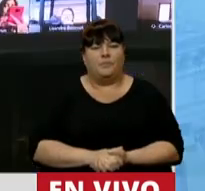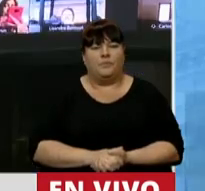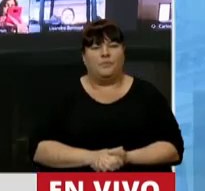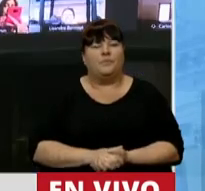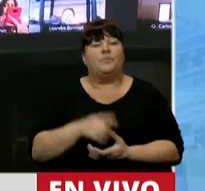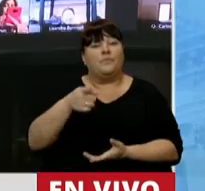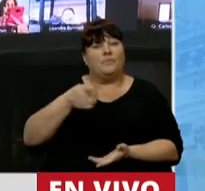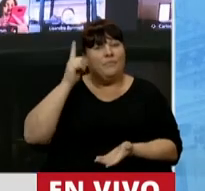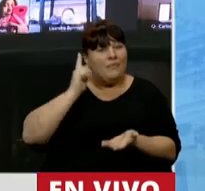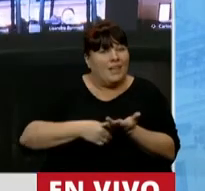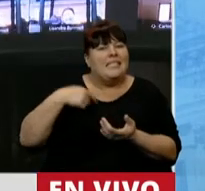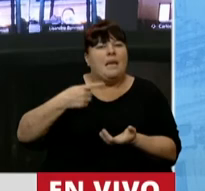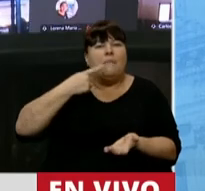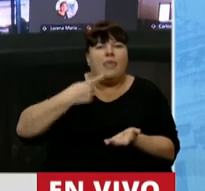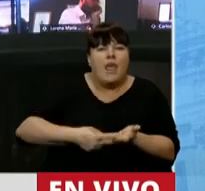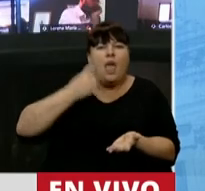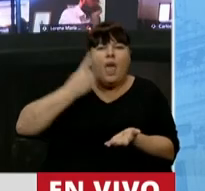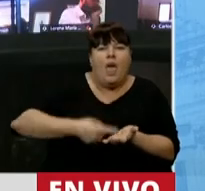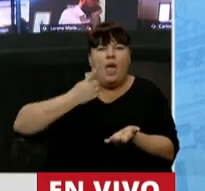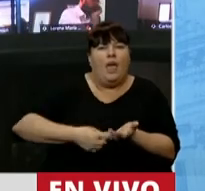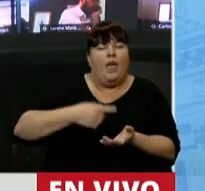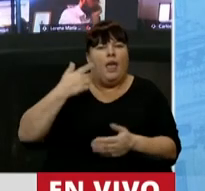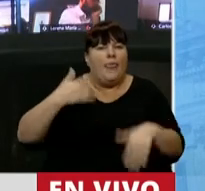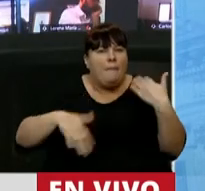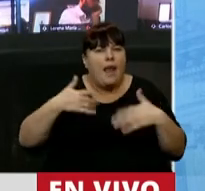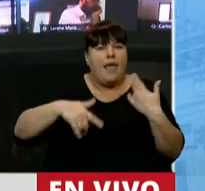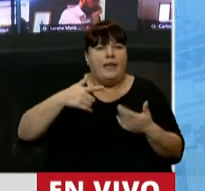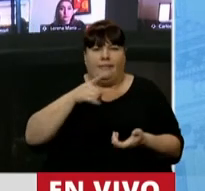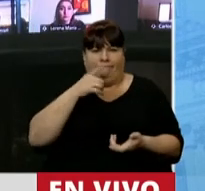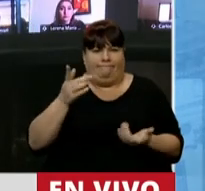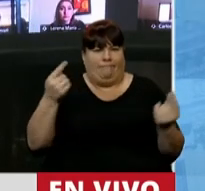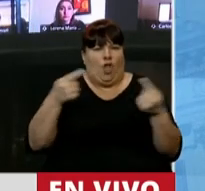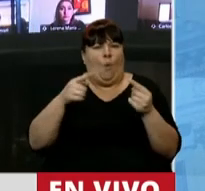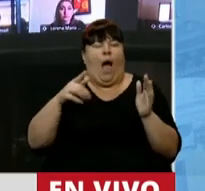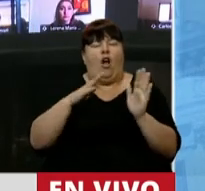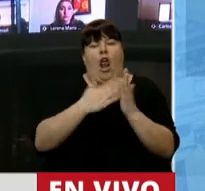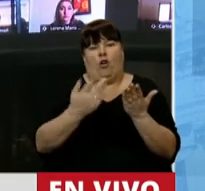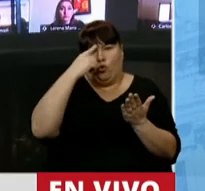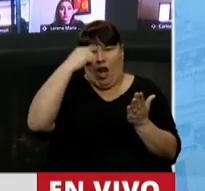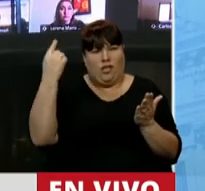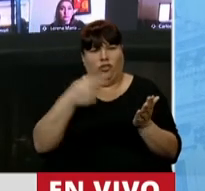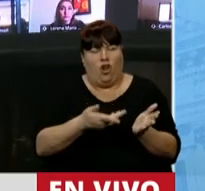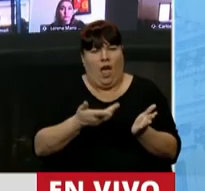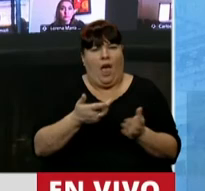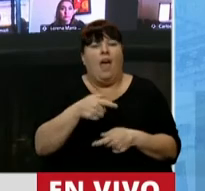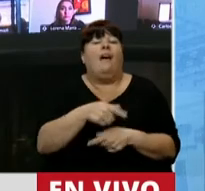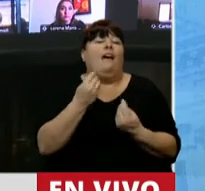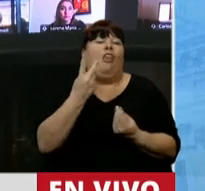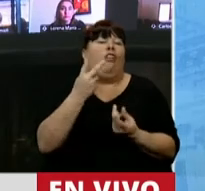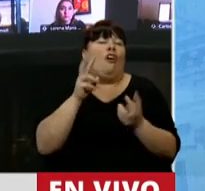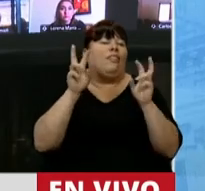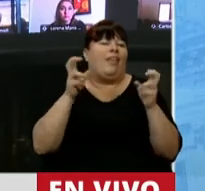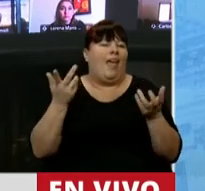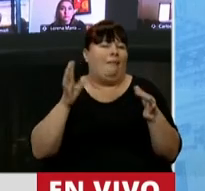este dictado permanente de DNU de clara improcedencia constitucional responden a dos